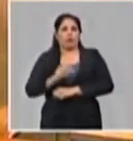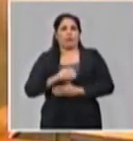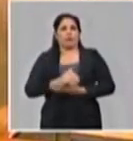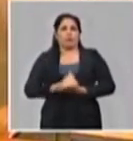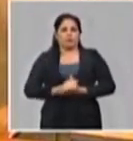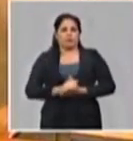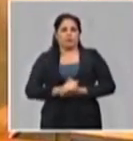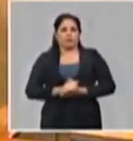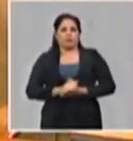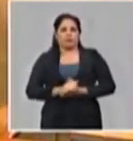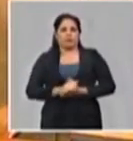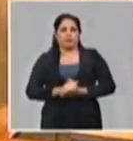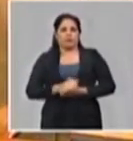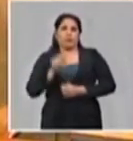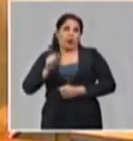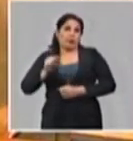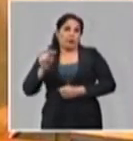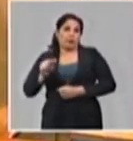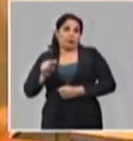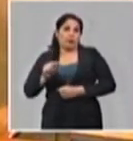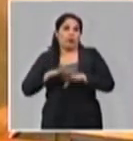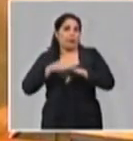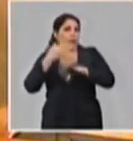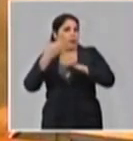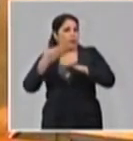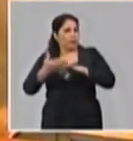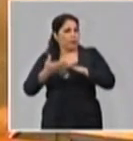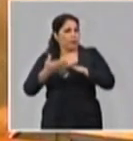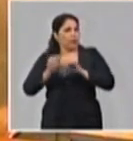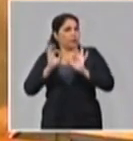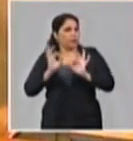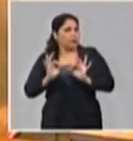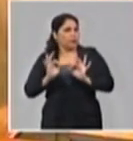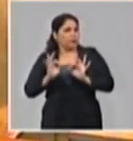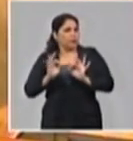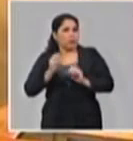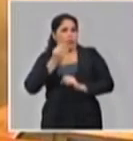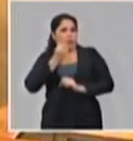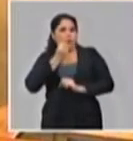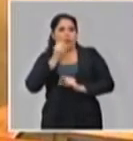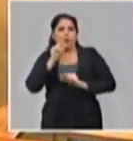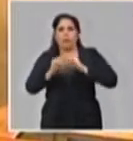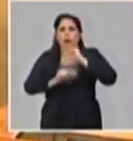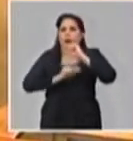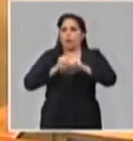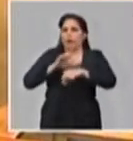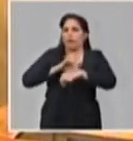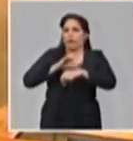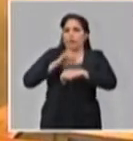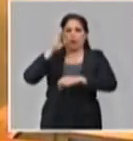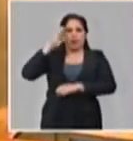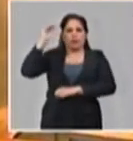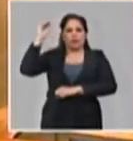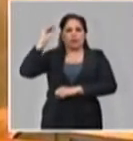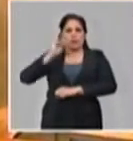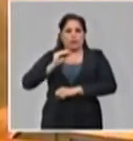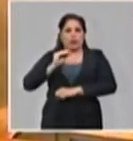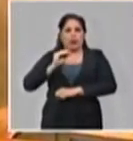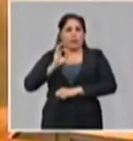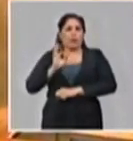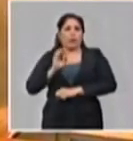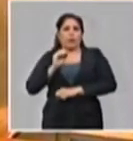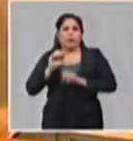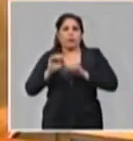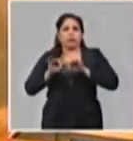a personas. Posteriormente, y a la medida que se ha estado recibiendo la enfermedad, como se conoce, se fue